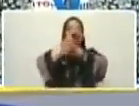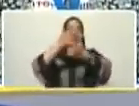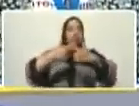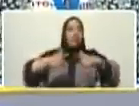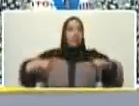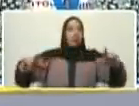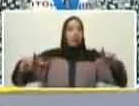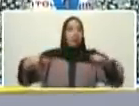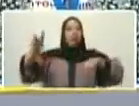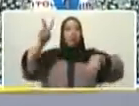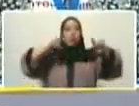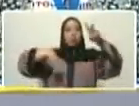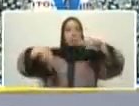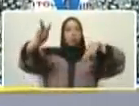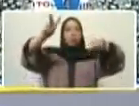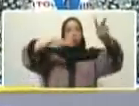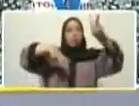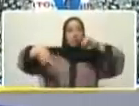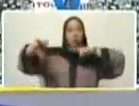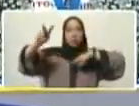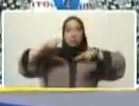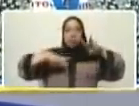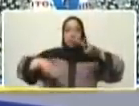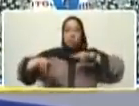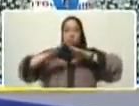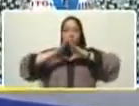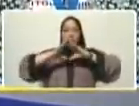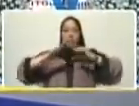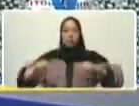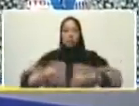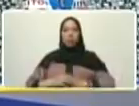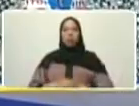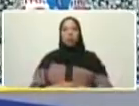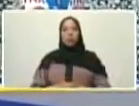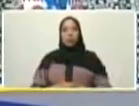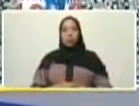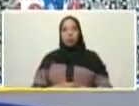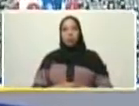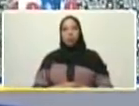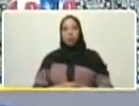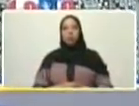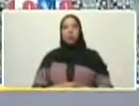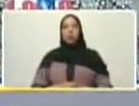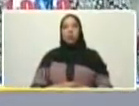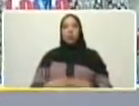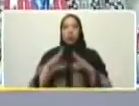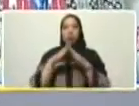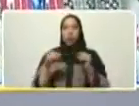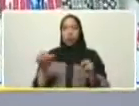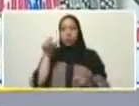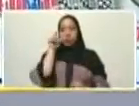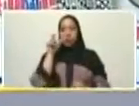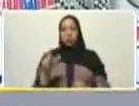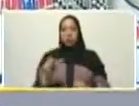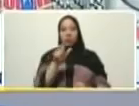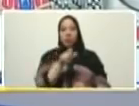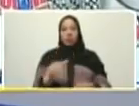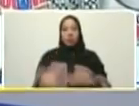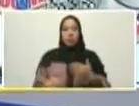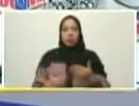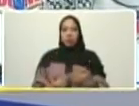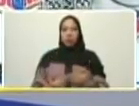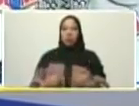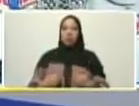caminos de Telecuba toda esa red de Telecuba todos esos barrios los recorrimos las Lomas de